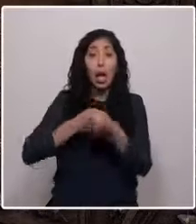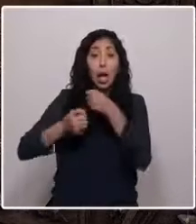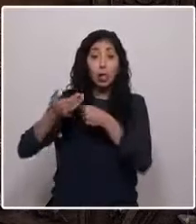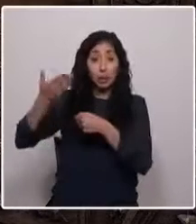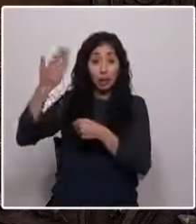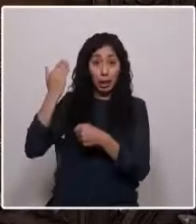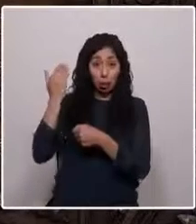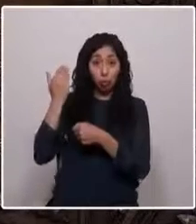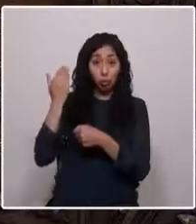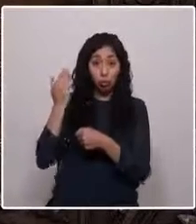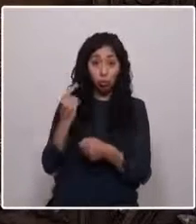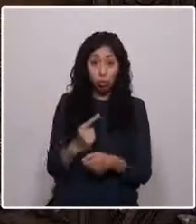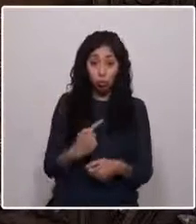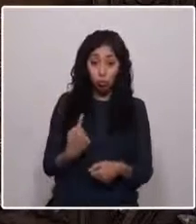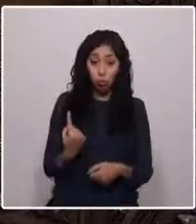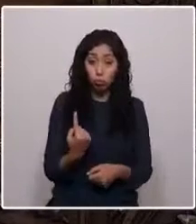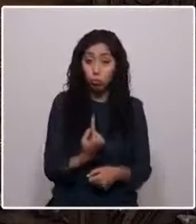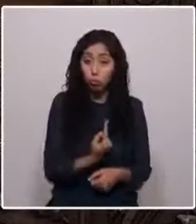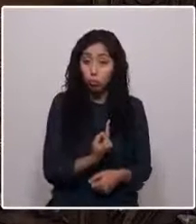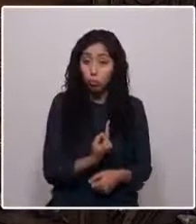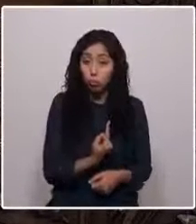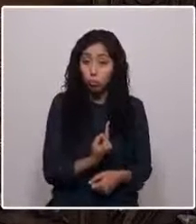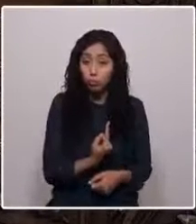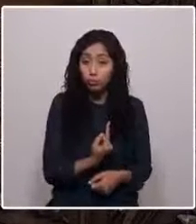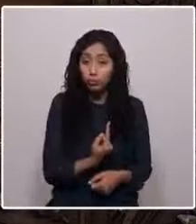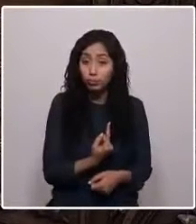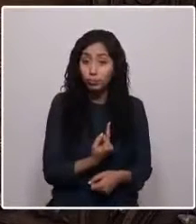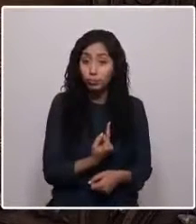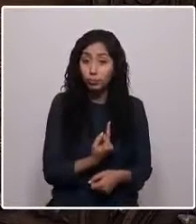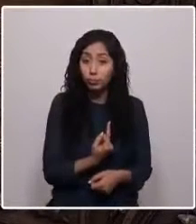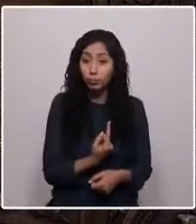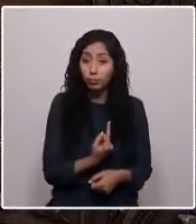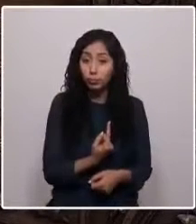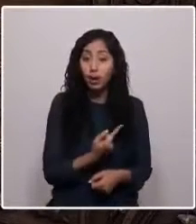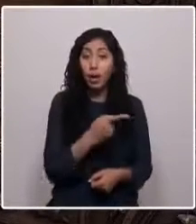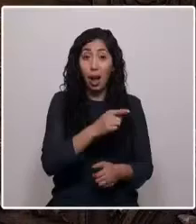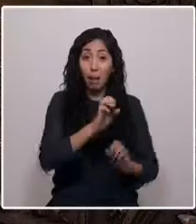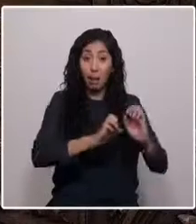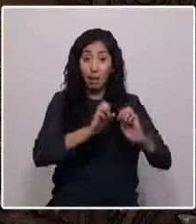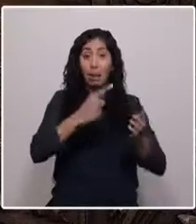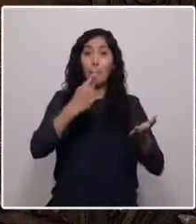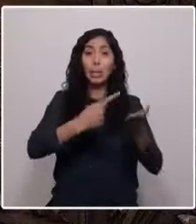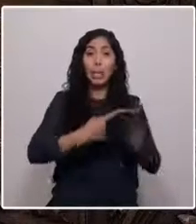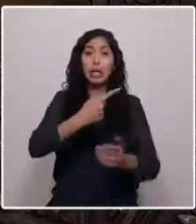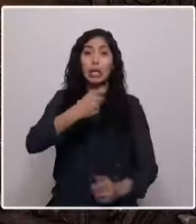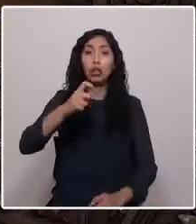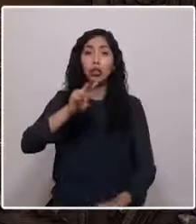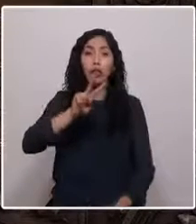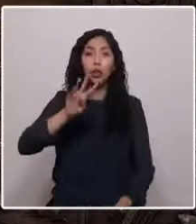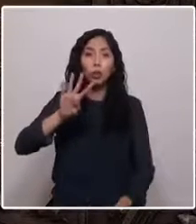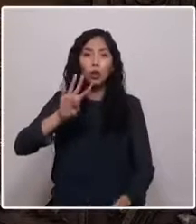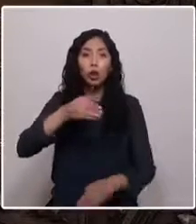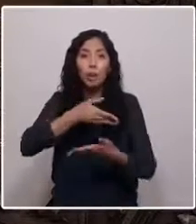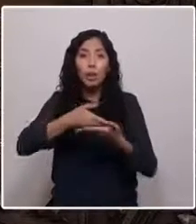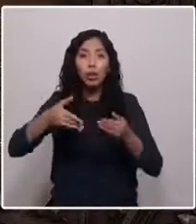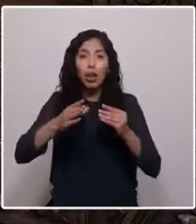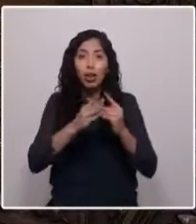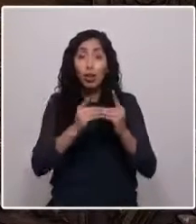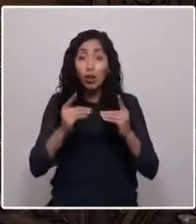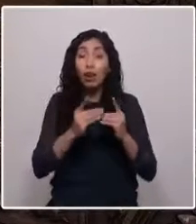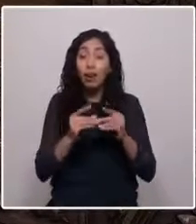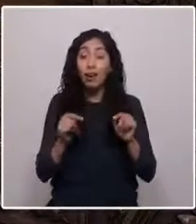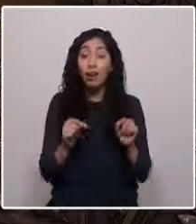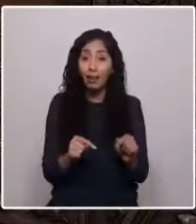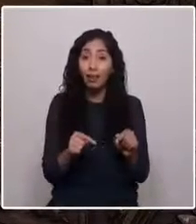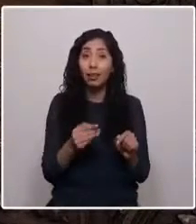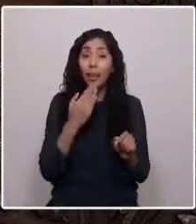divisiones produjeron alrededor de 1.124 millones de dólares. Los gobiernos comunales y